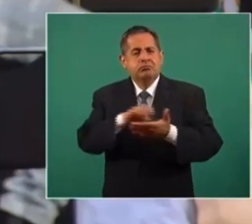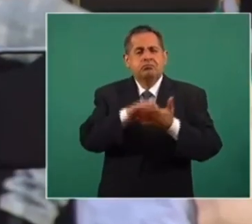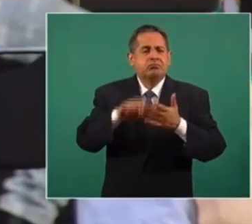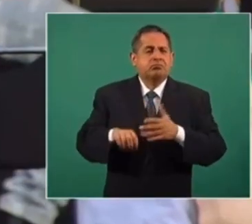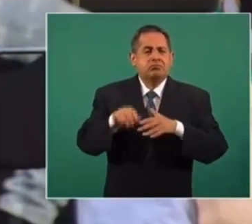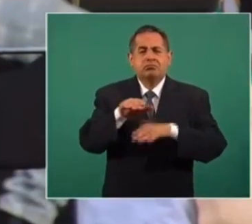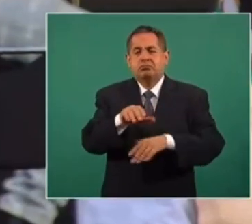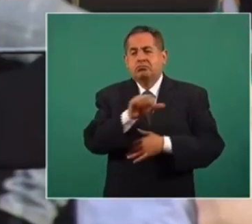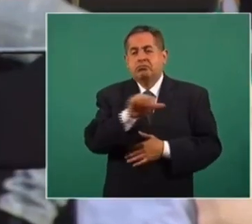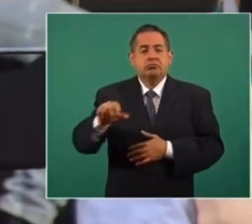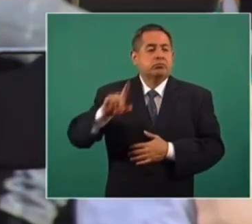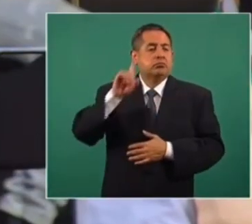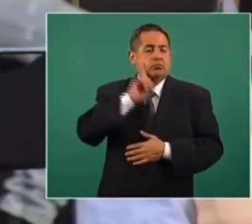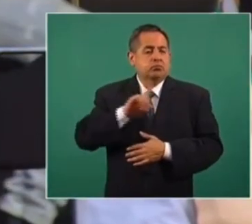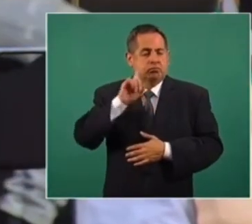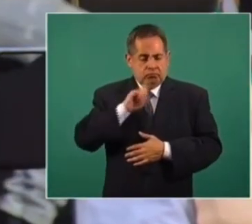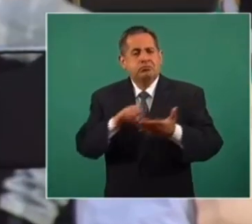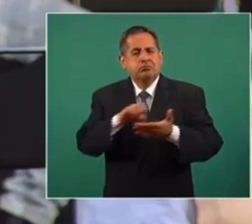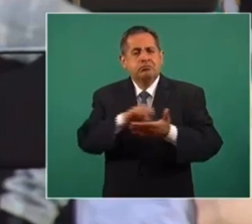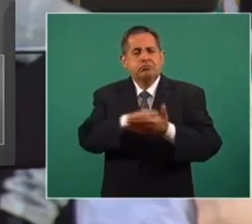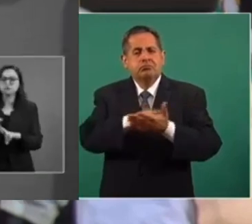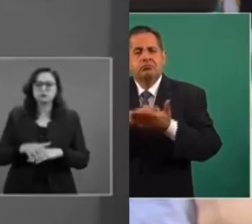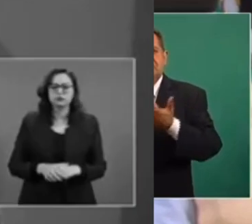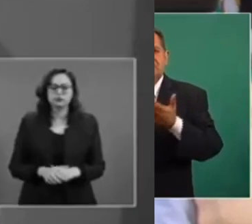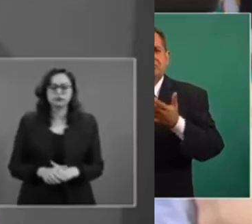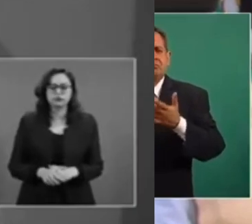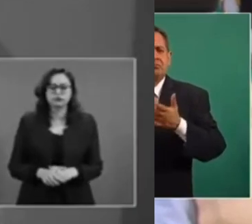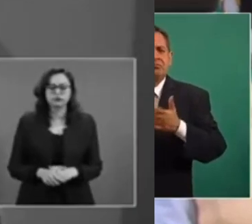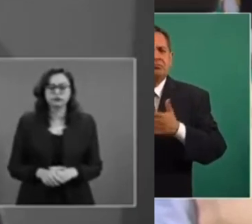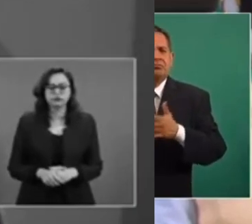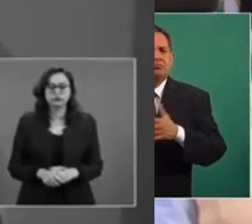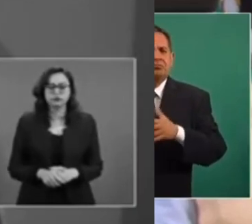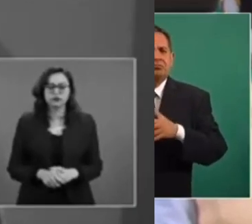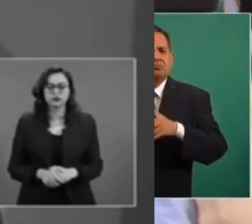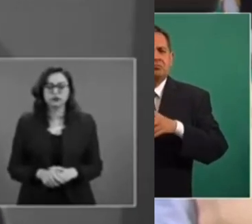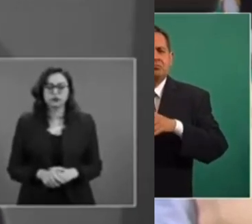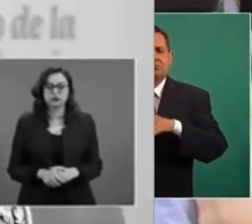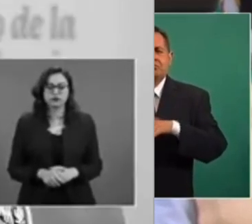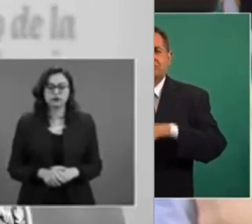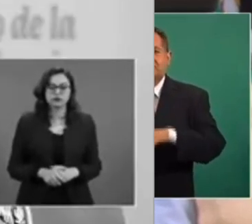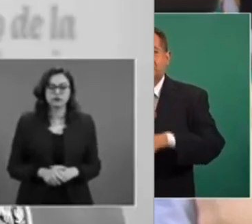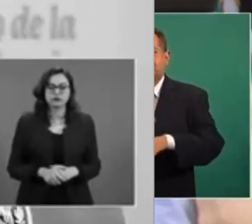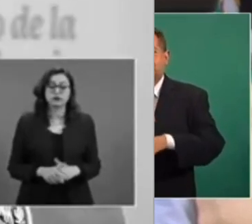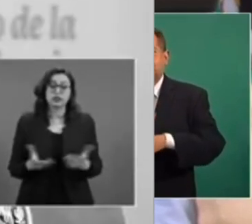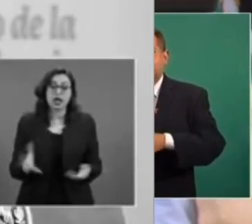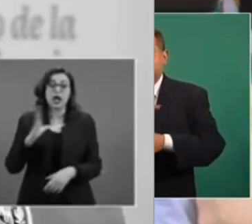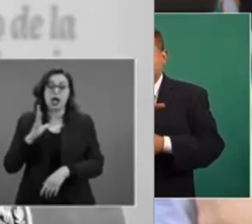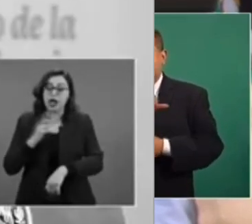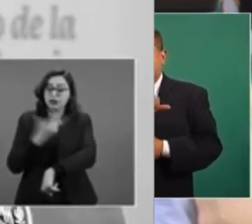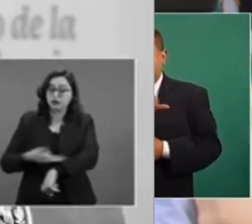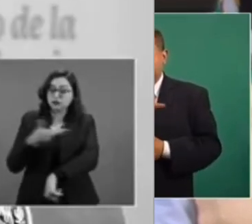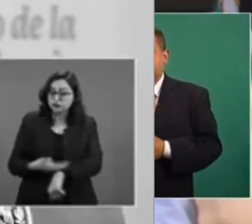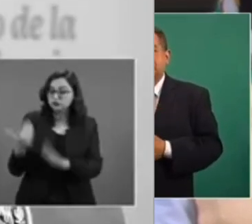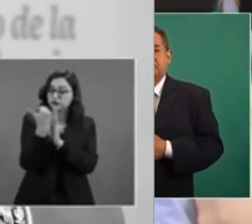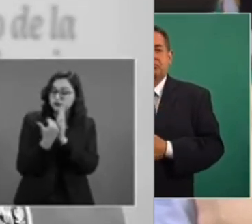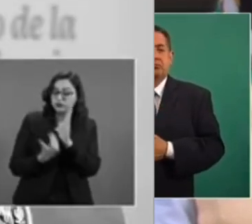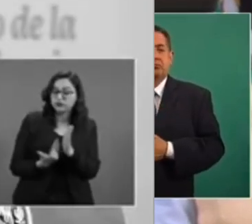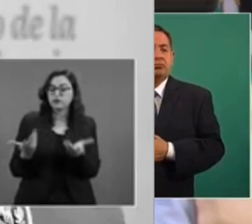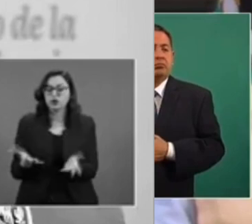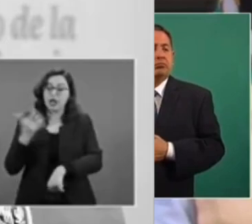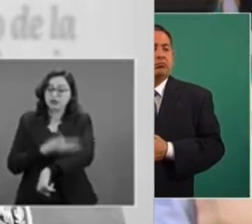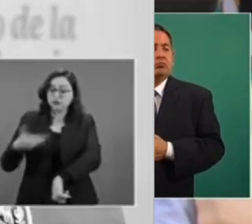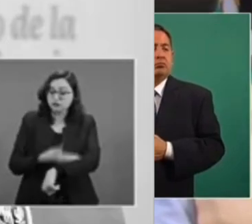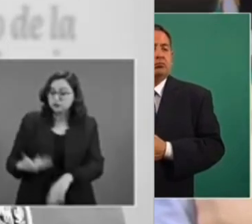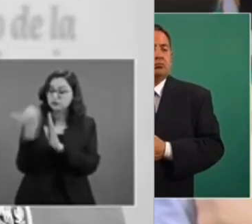que sí quieren ser madres. ¿Qué opina usted al respecto? Existe un mecanismo democrático que es la